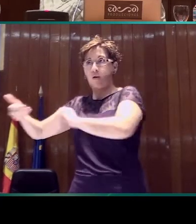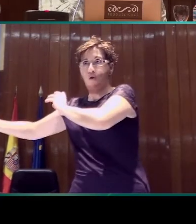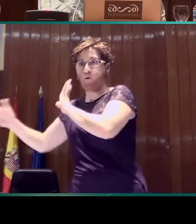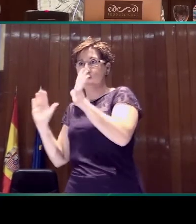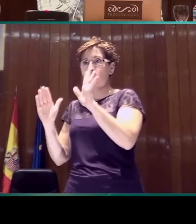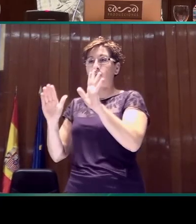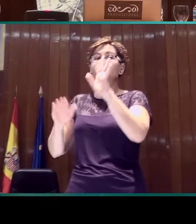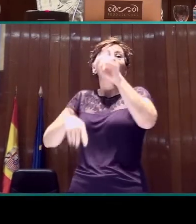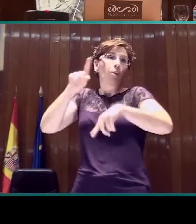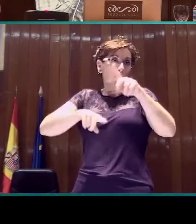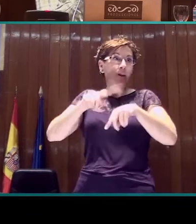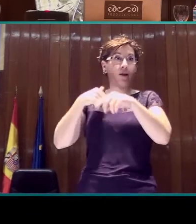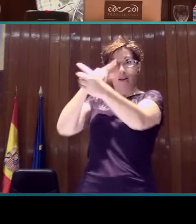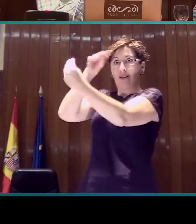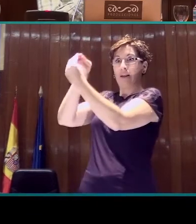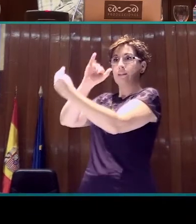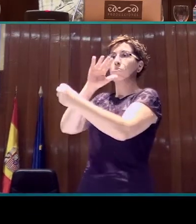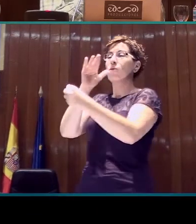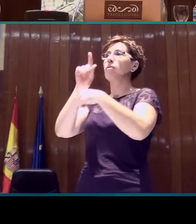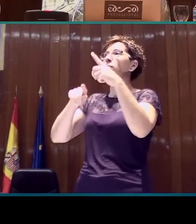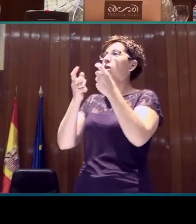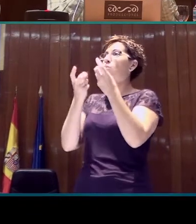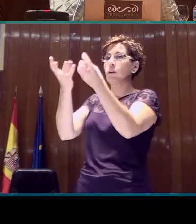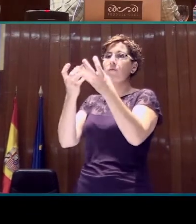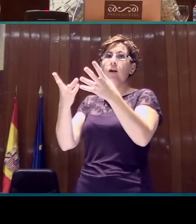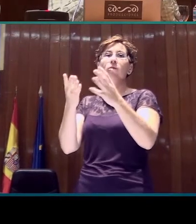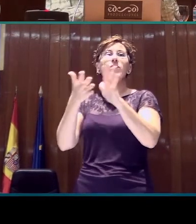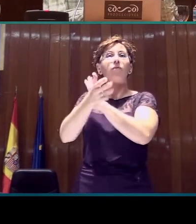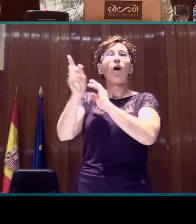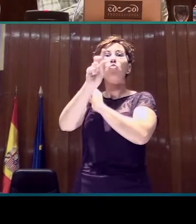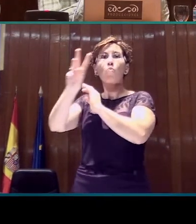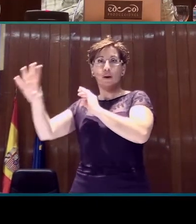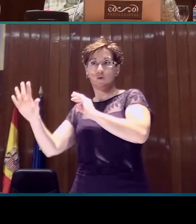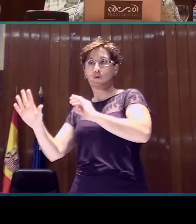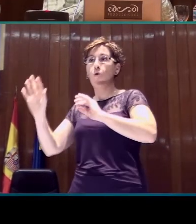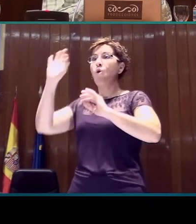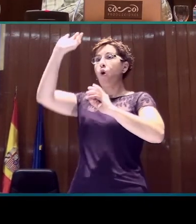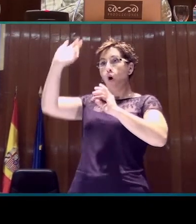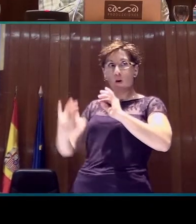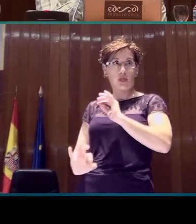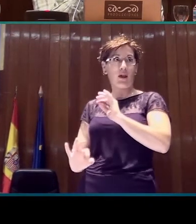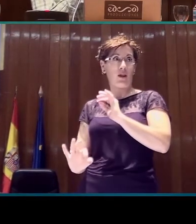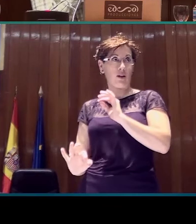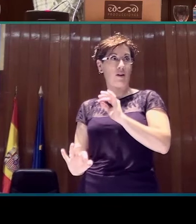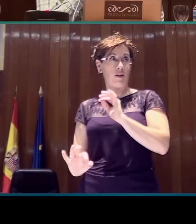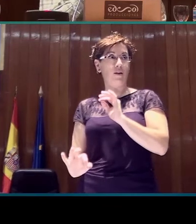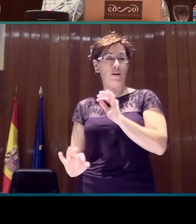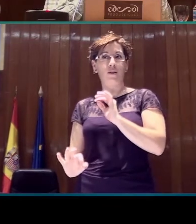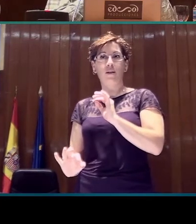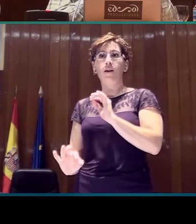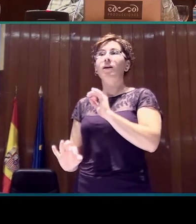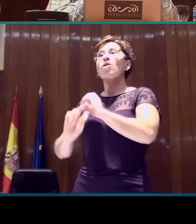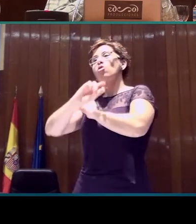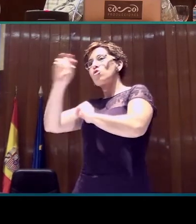cuantificador, tenemos una lista, un número, ¿de acuerdo? Otro es que está marcando orden, que me voy a referir a ello más tarde, pero además les da un valor que ella llama